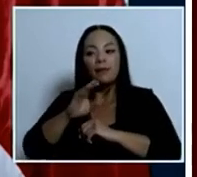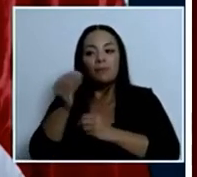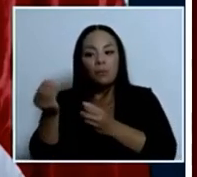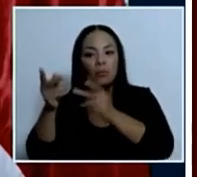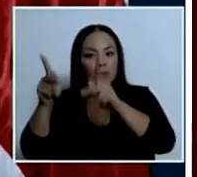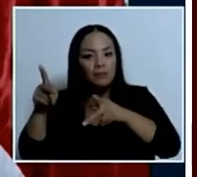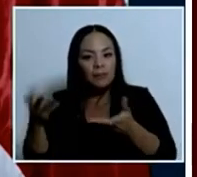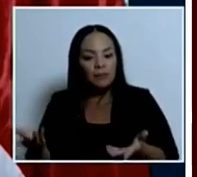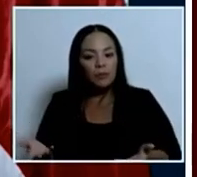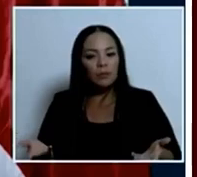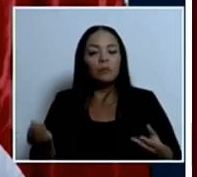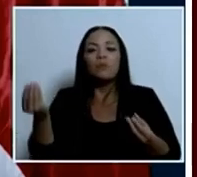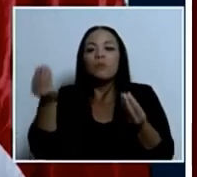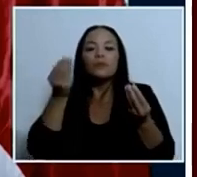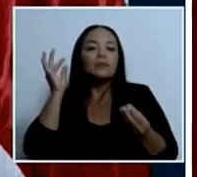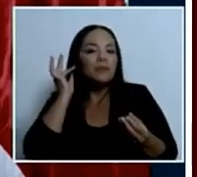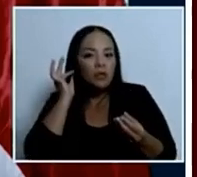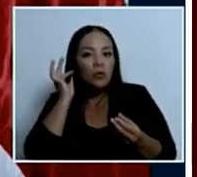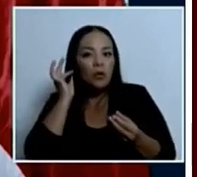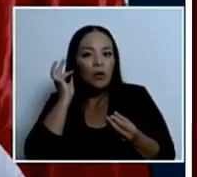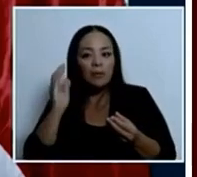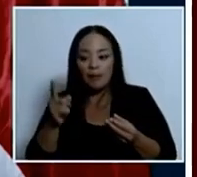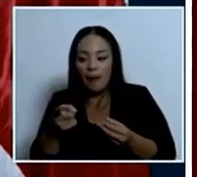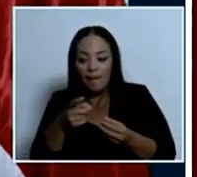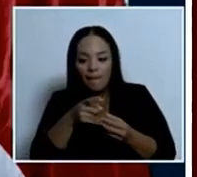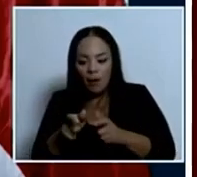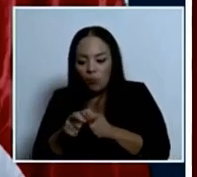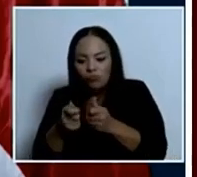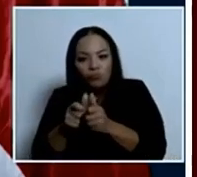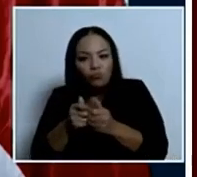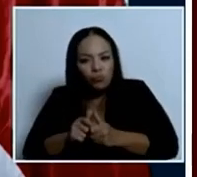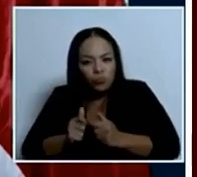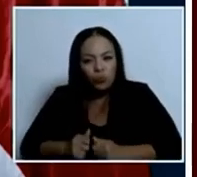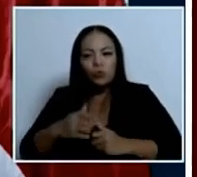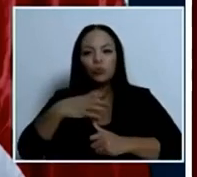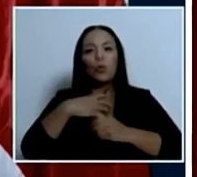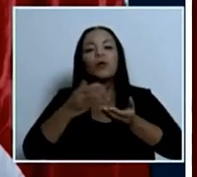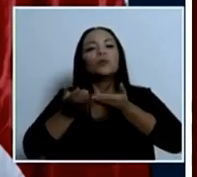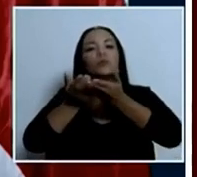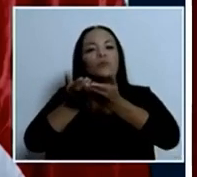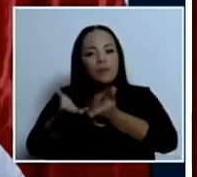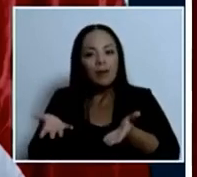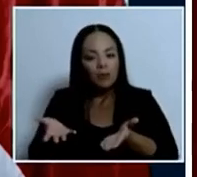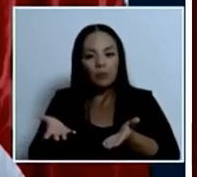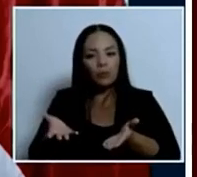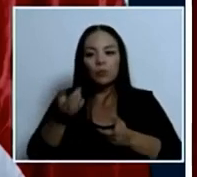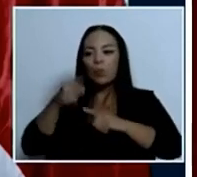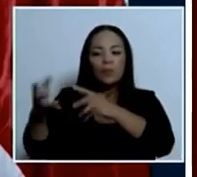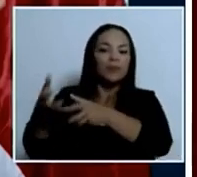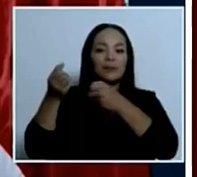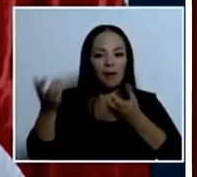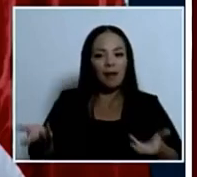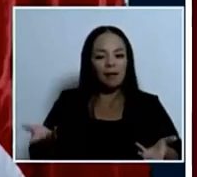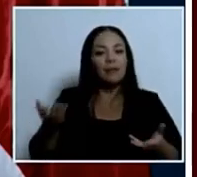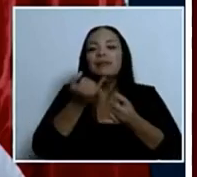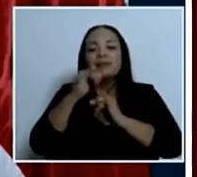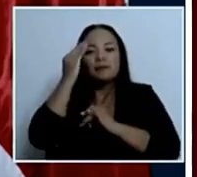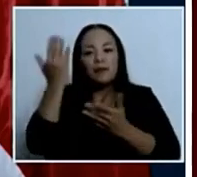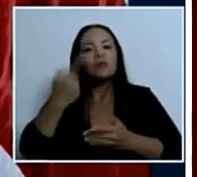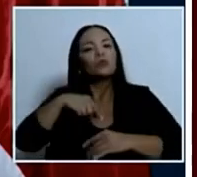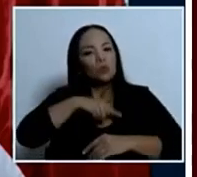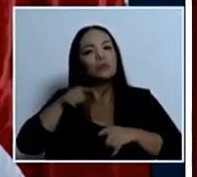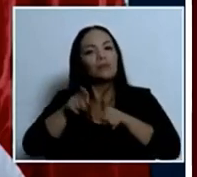muchísimas señoras que pelaban camarón a los dueños de los barcos etcétera sin saber también tenemos una obligación